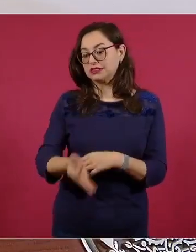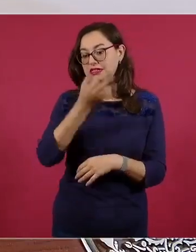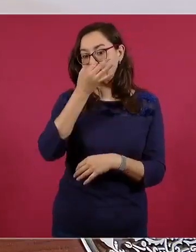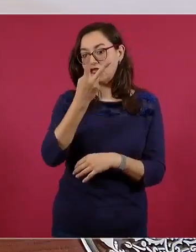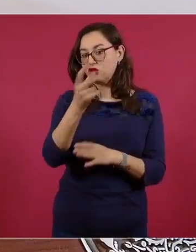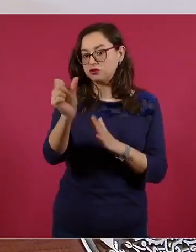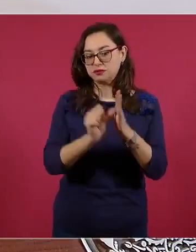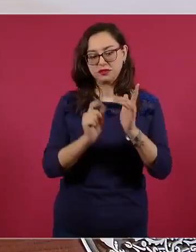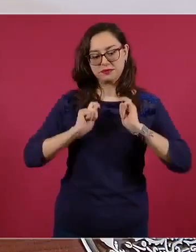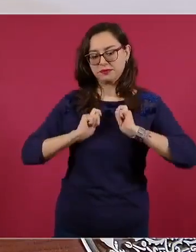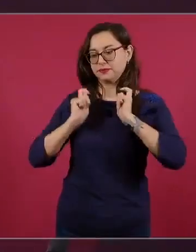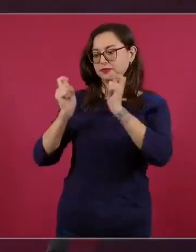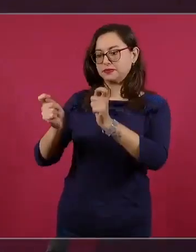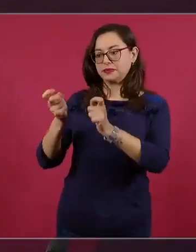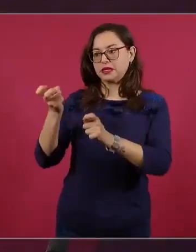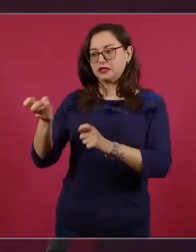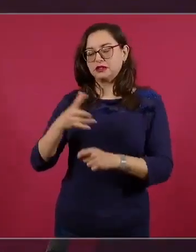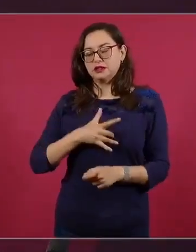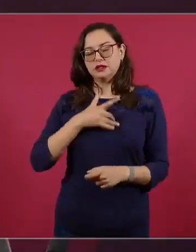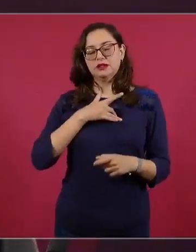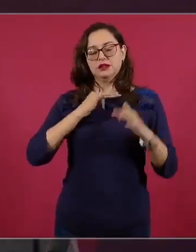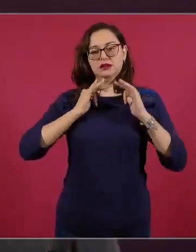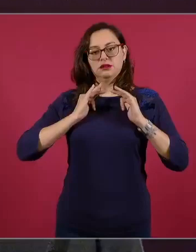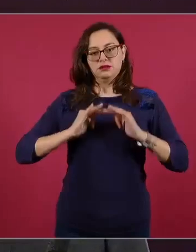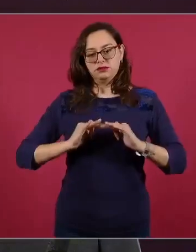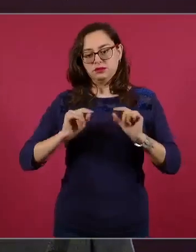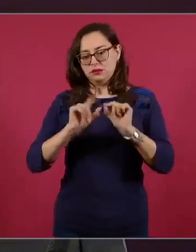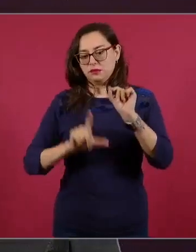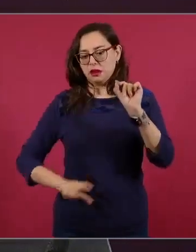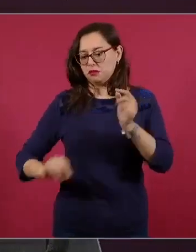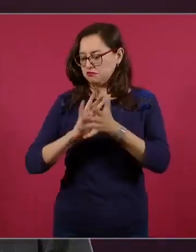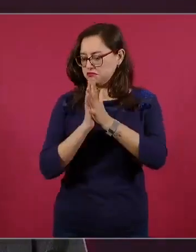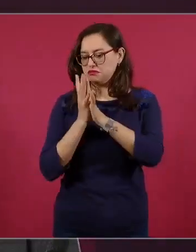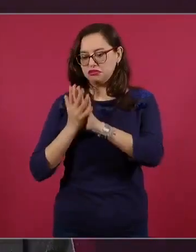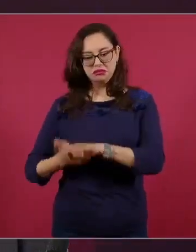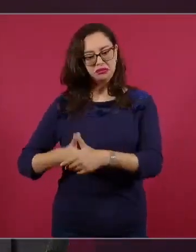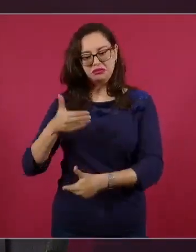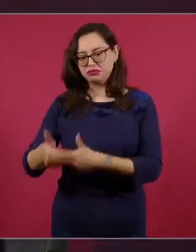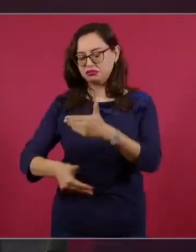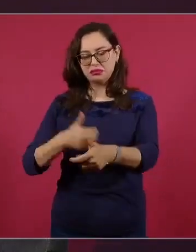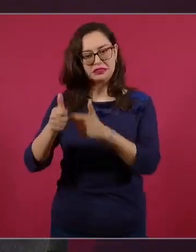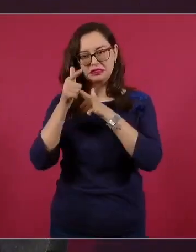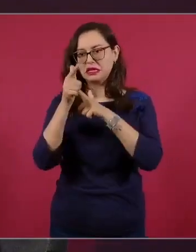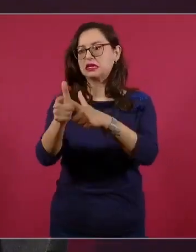Es una garantía para la continuidad de la transformación en México.